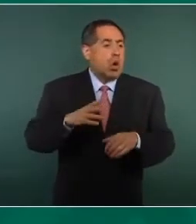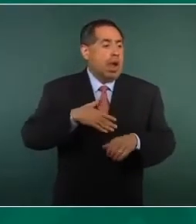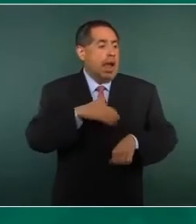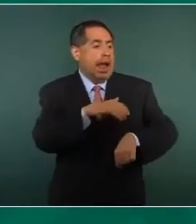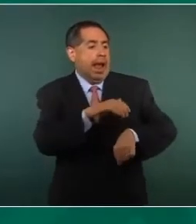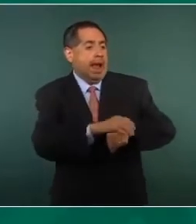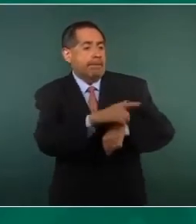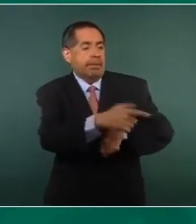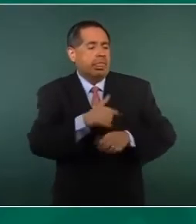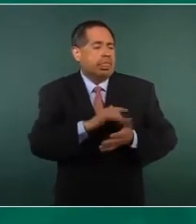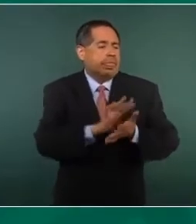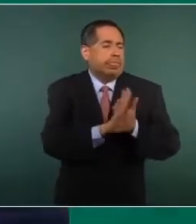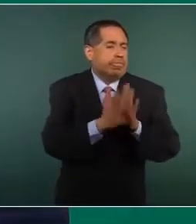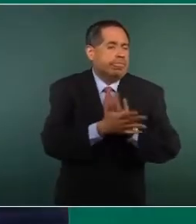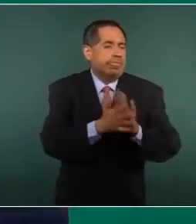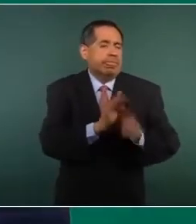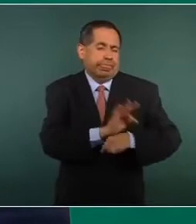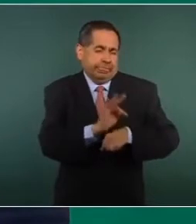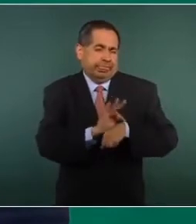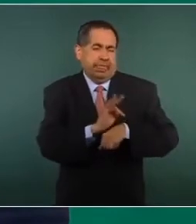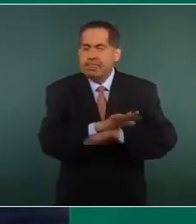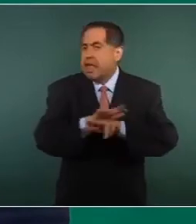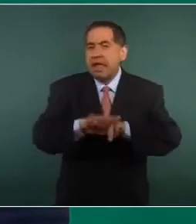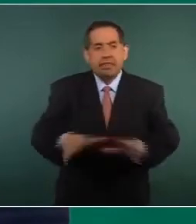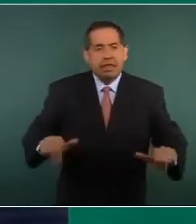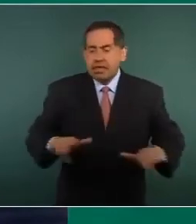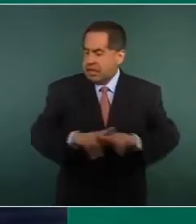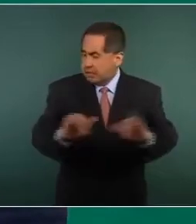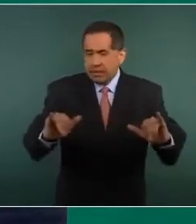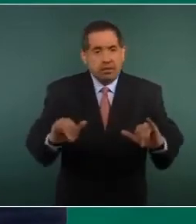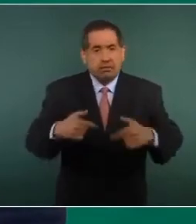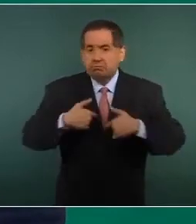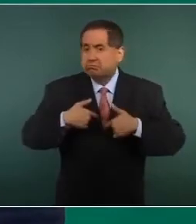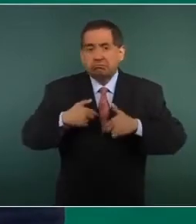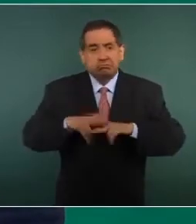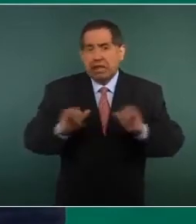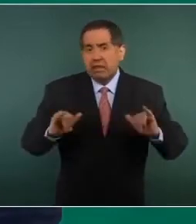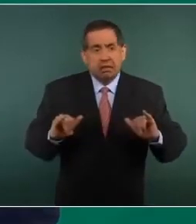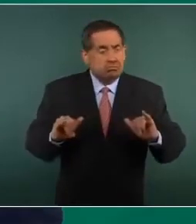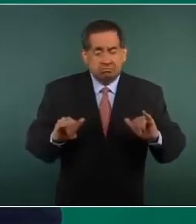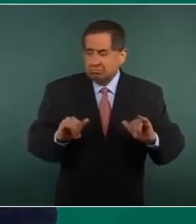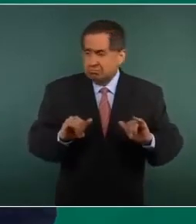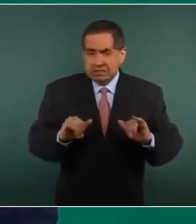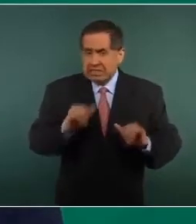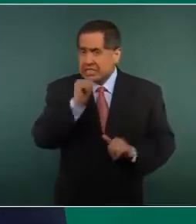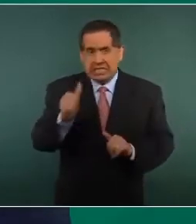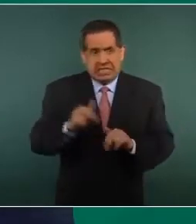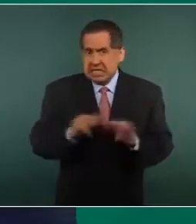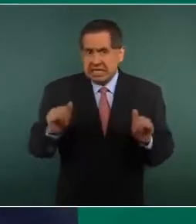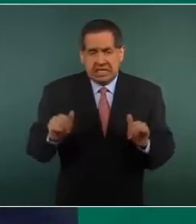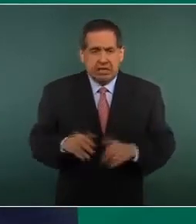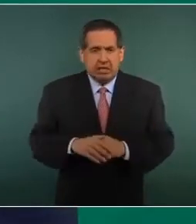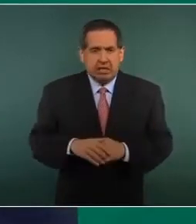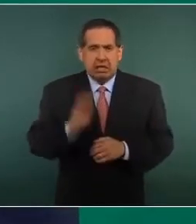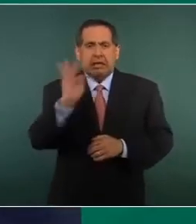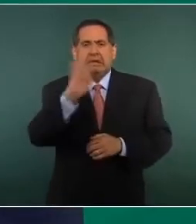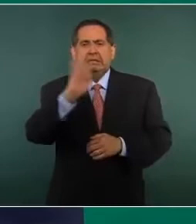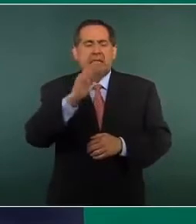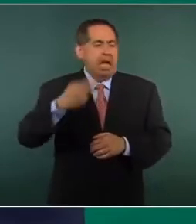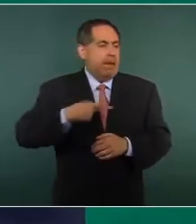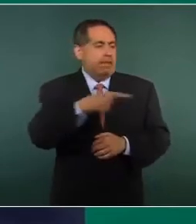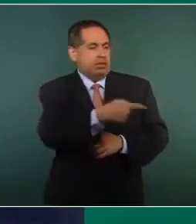relaciones de complicidad con nadie y que si una gente